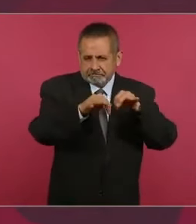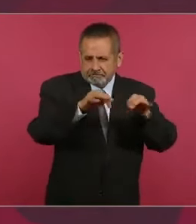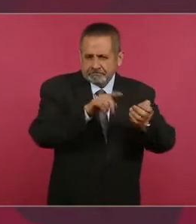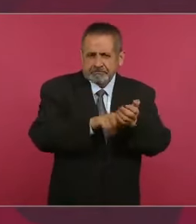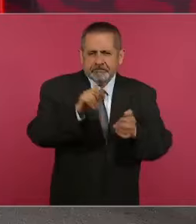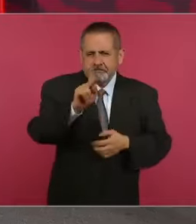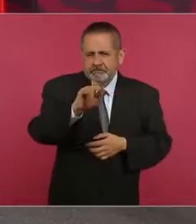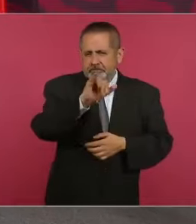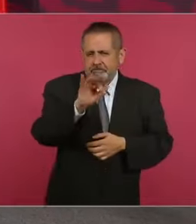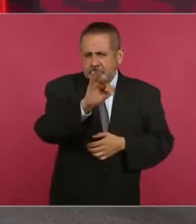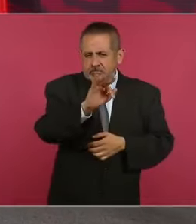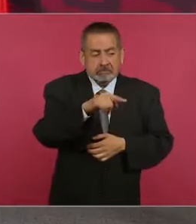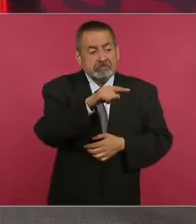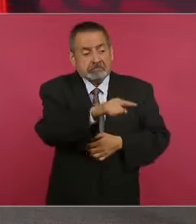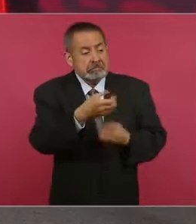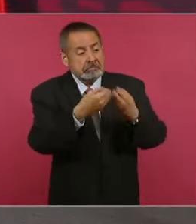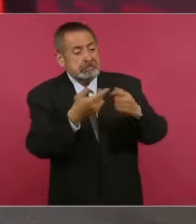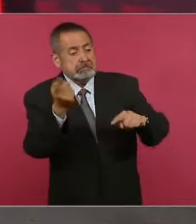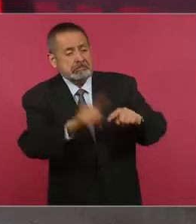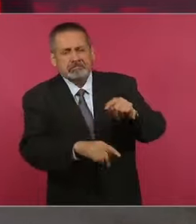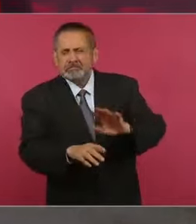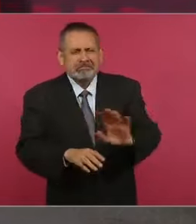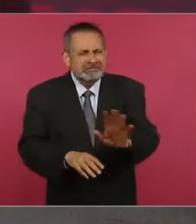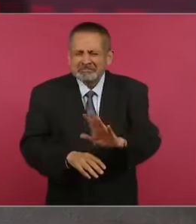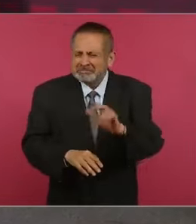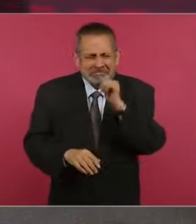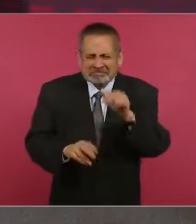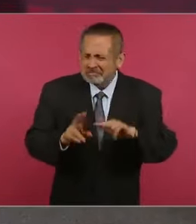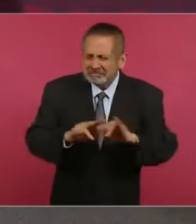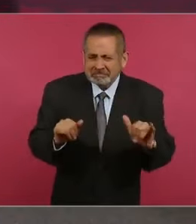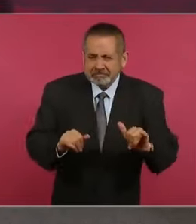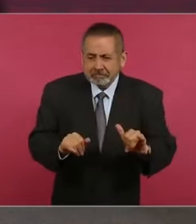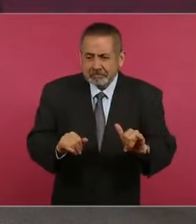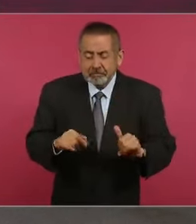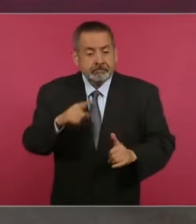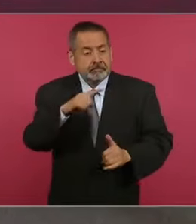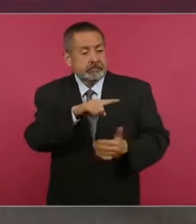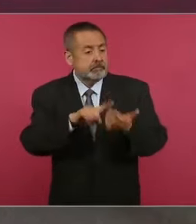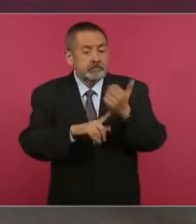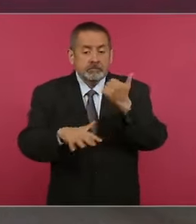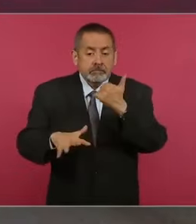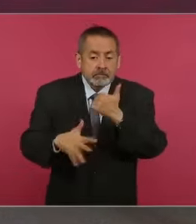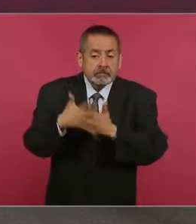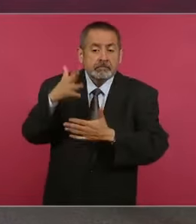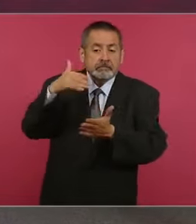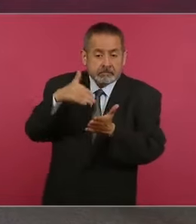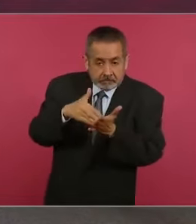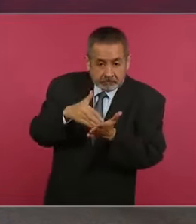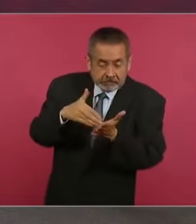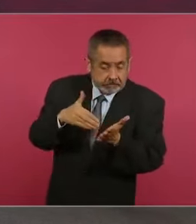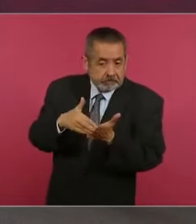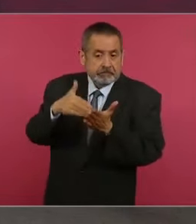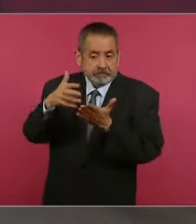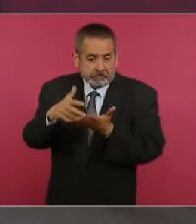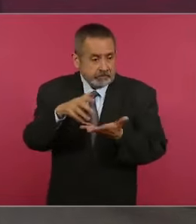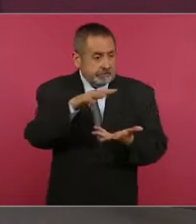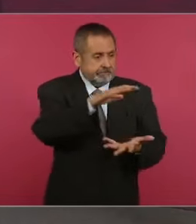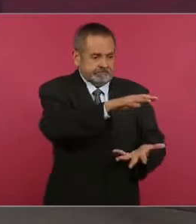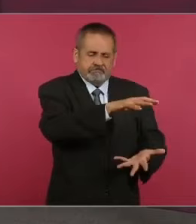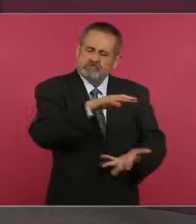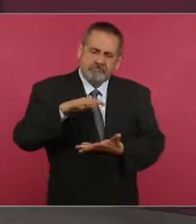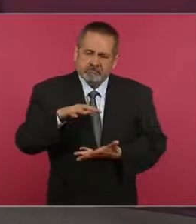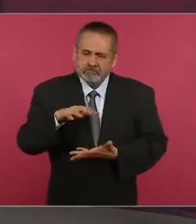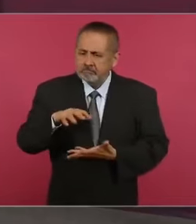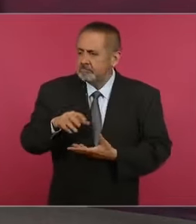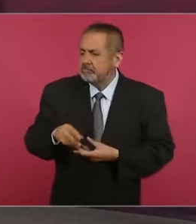En cambio, con esos 15 mil millones, ¿saben a cuántos niños pobres